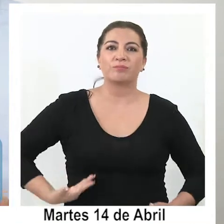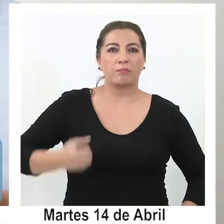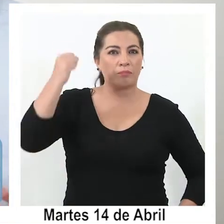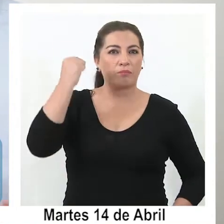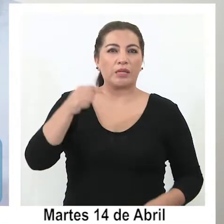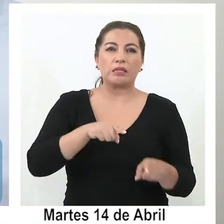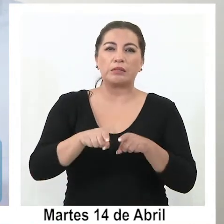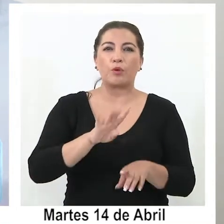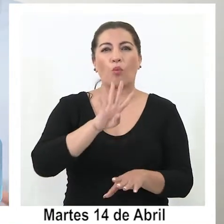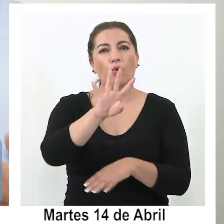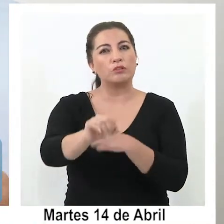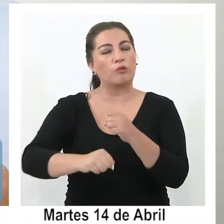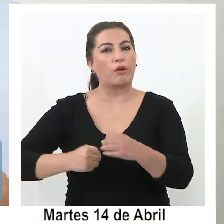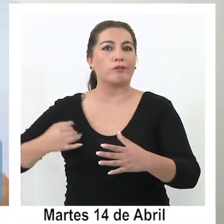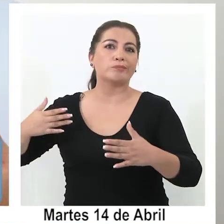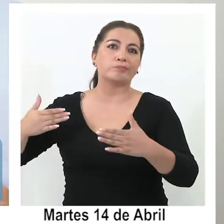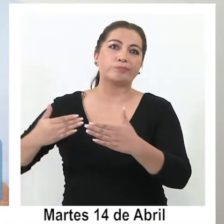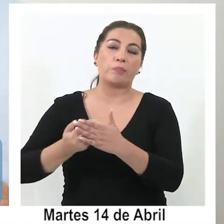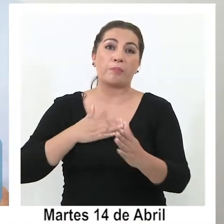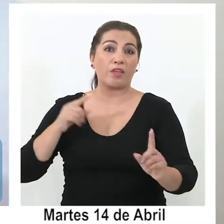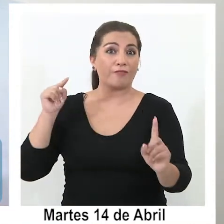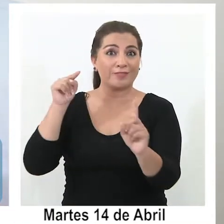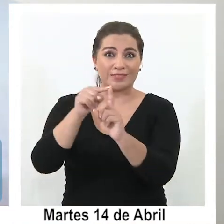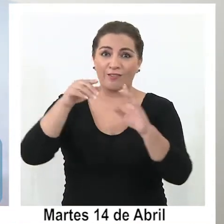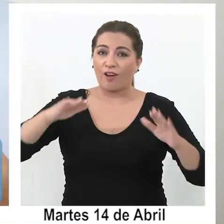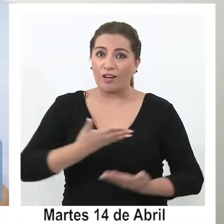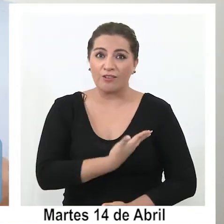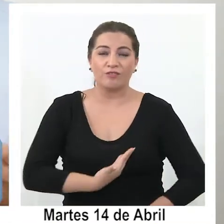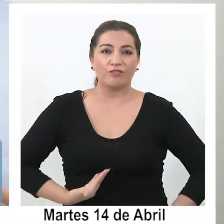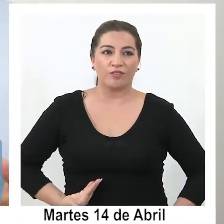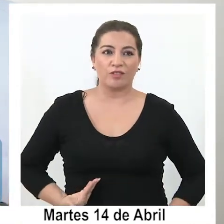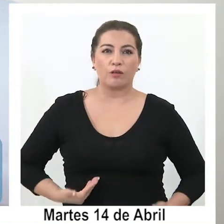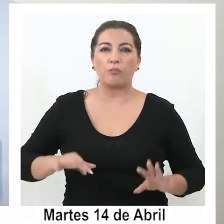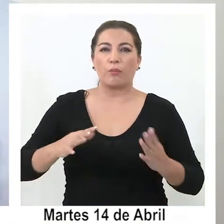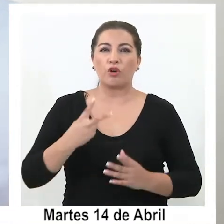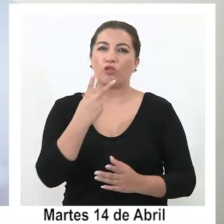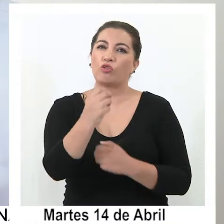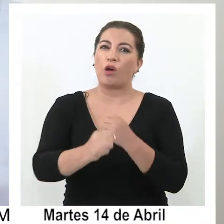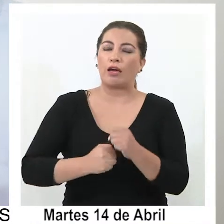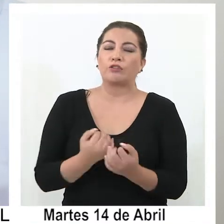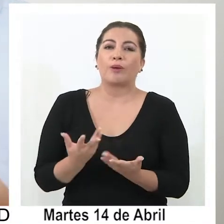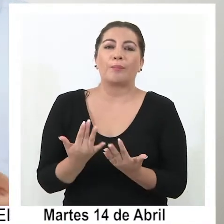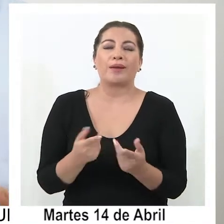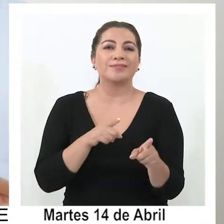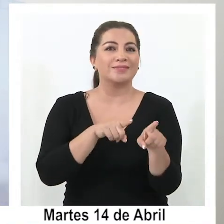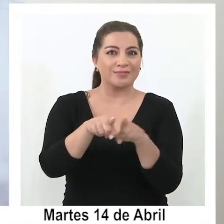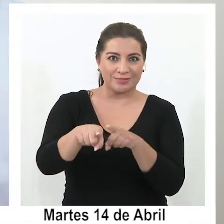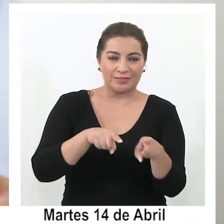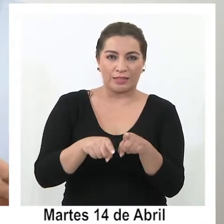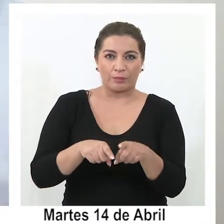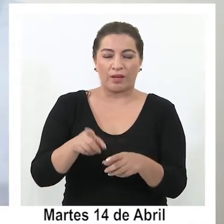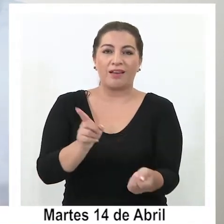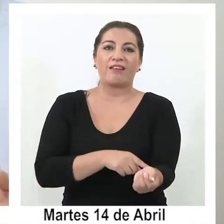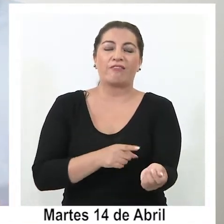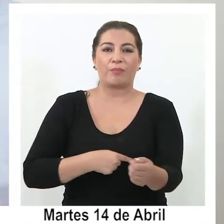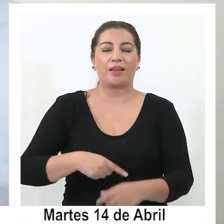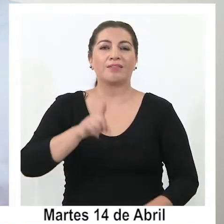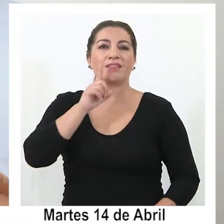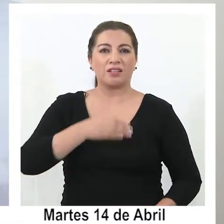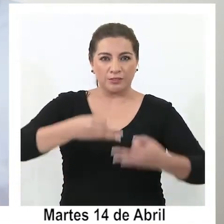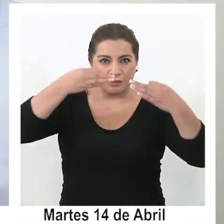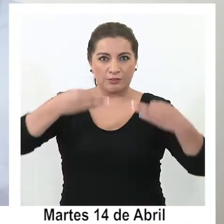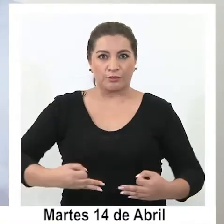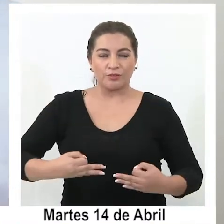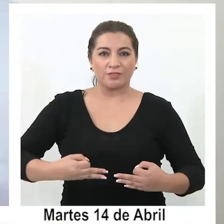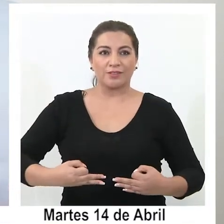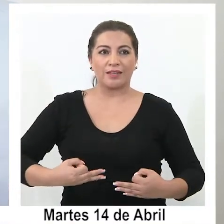promedio de tramitación era cuatro años y nuestra meta como gobierno es dejar el promedio en dos años de trámite que permita a la familia contar con la seguridad